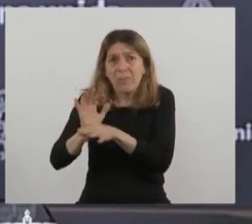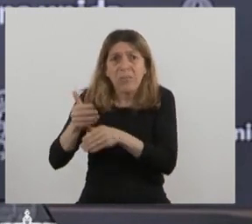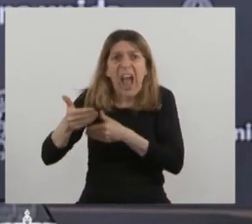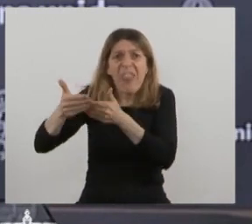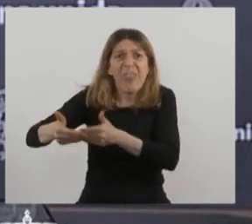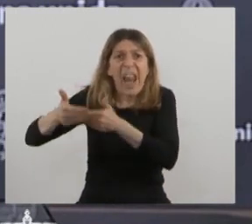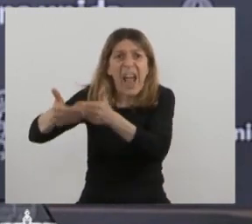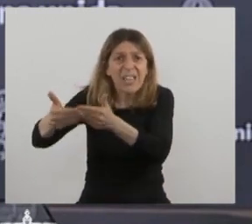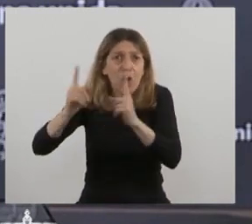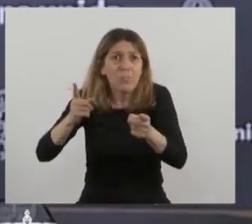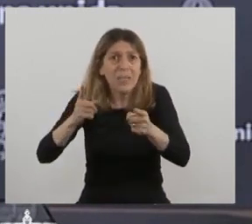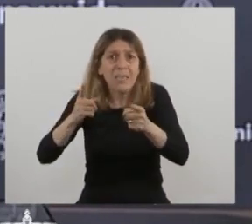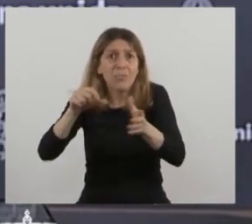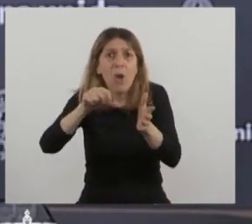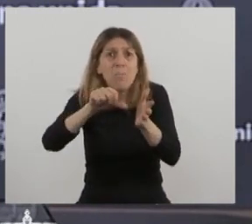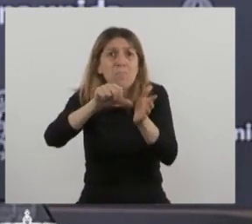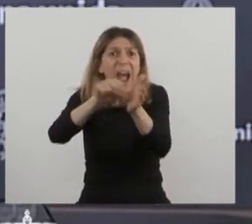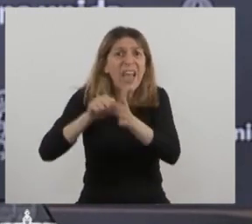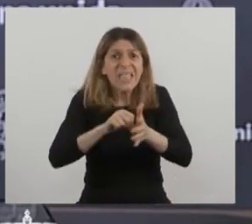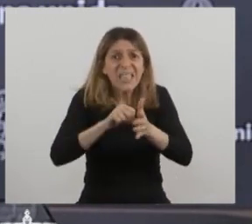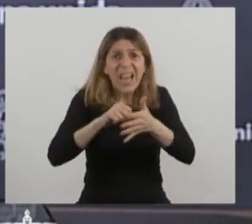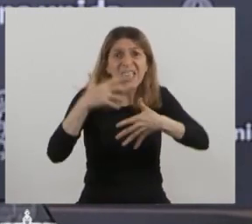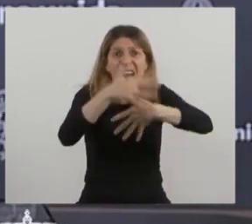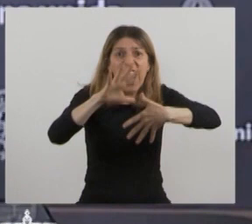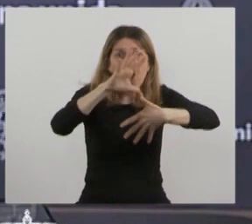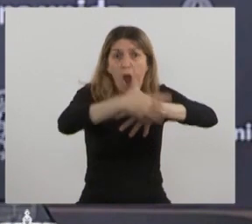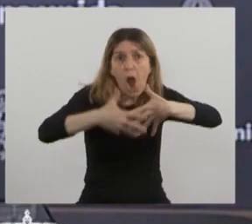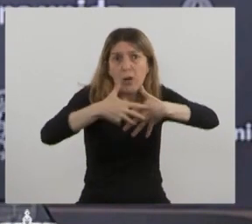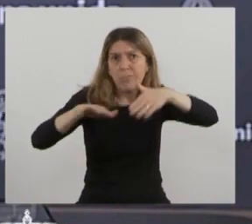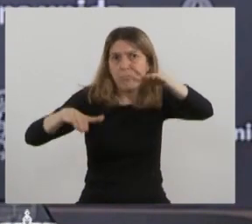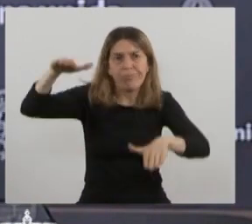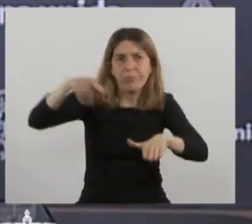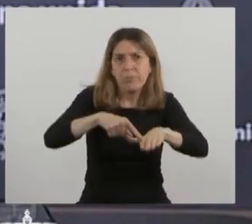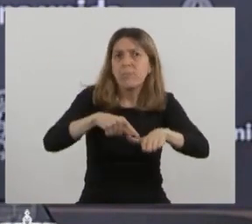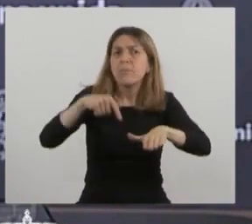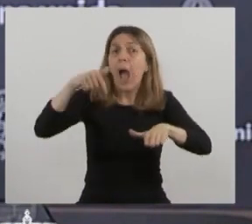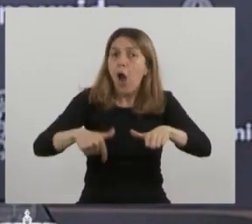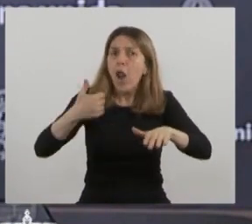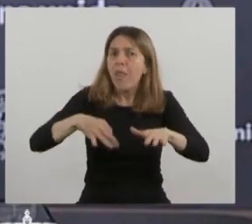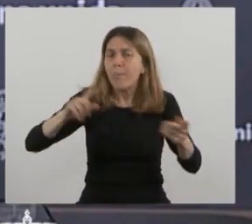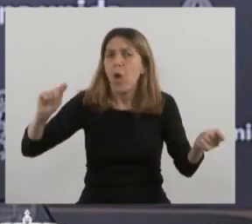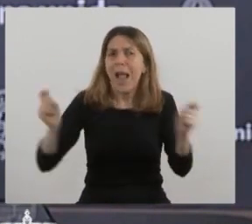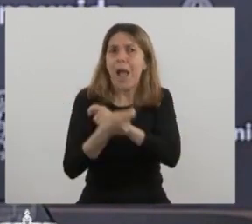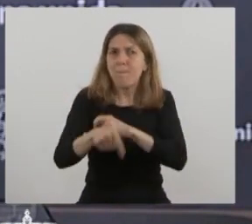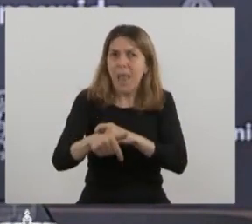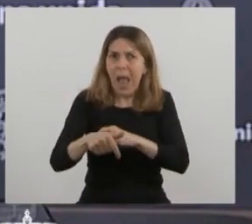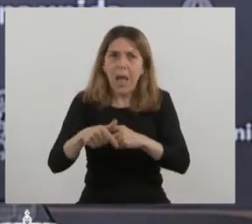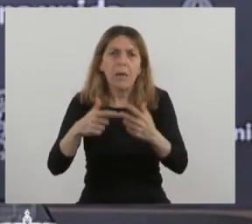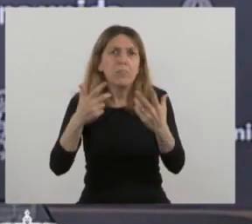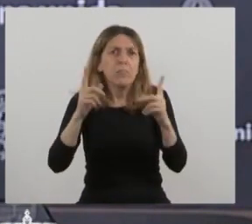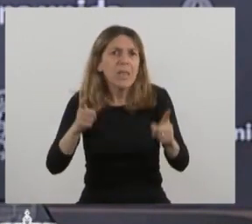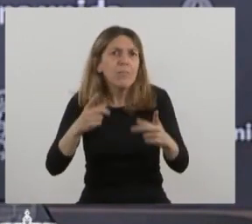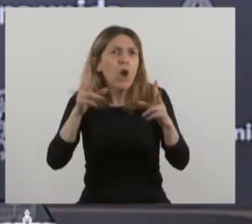marginalidad que nuestra región hoy exhibe. Esta es la hora de que innovemos en materia